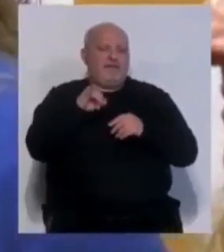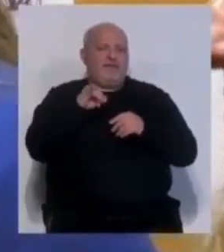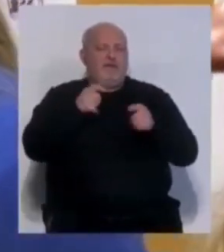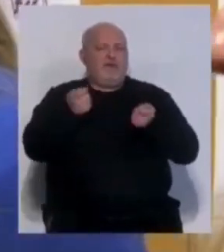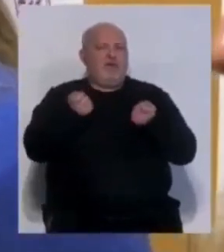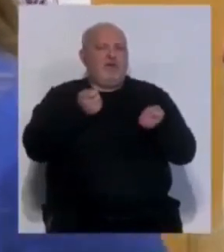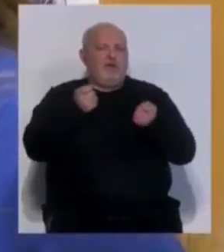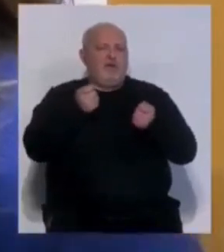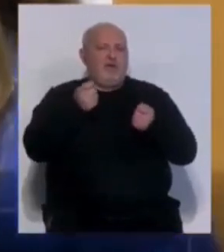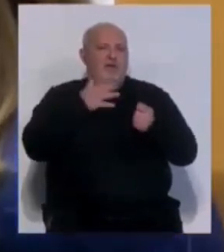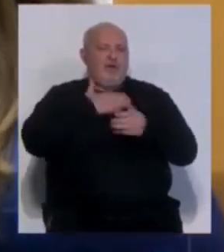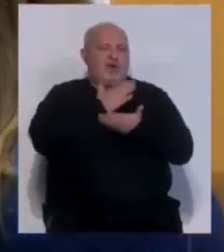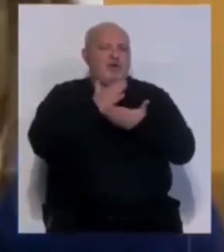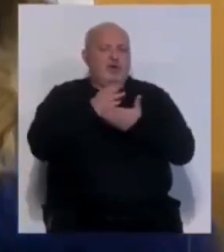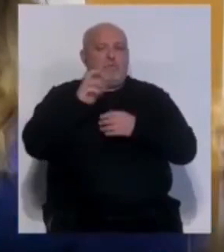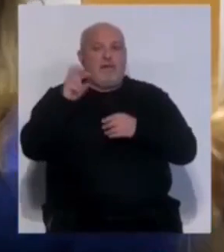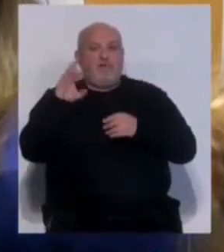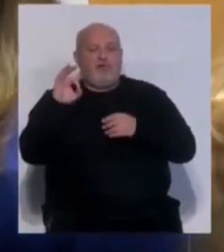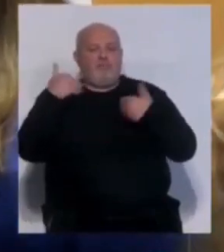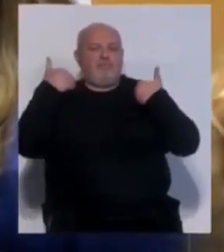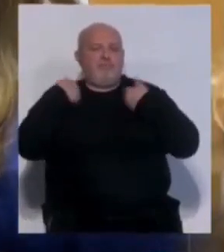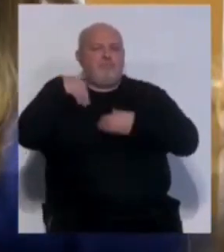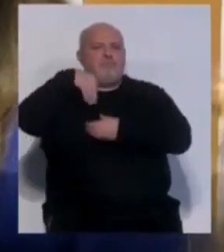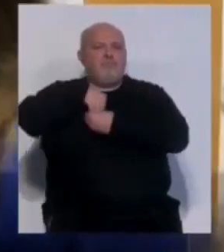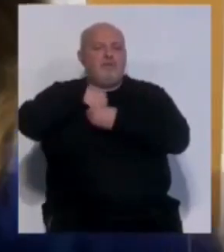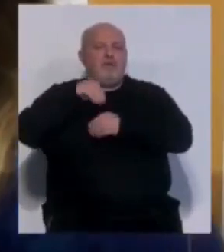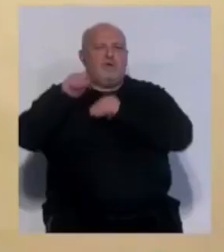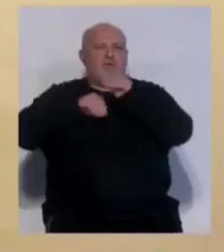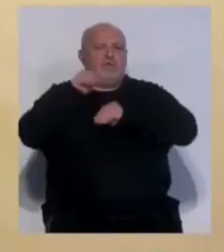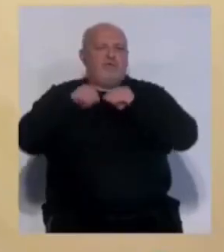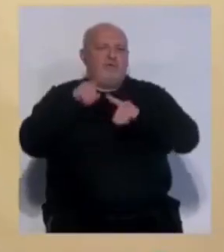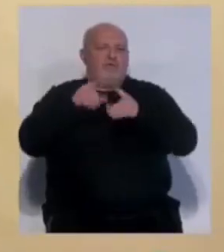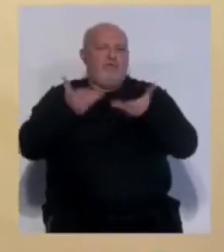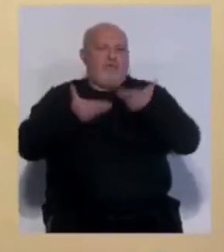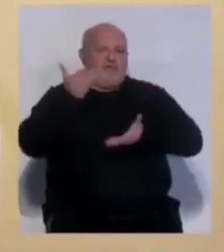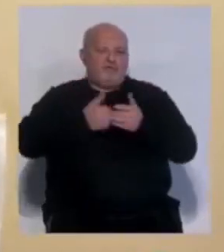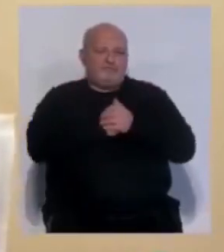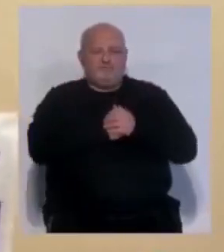coordinador local en Rota y de Pablo Terrada, miembro de la consultora Diferenciados.